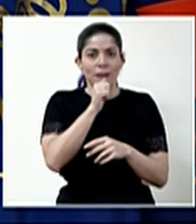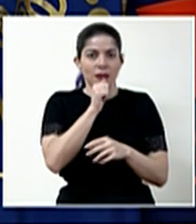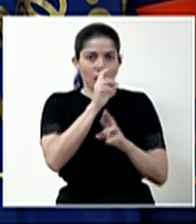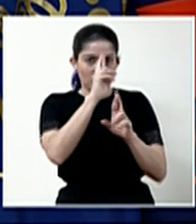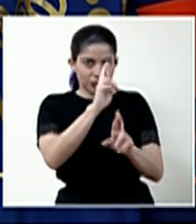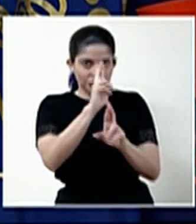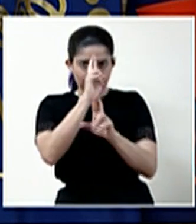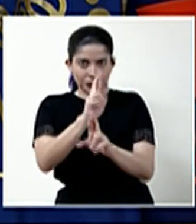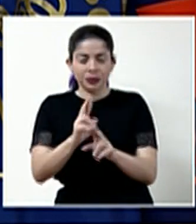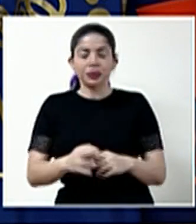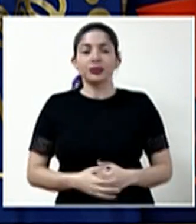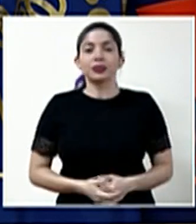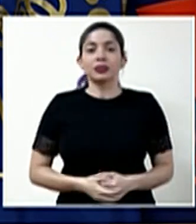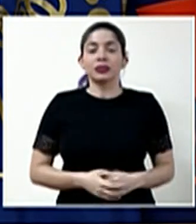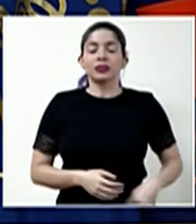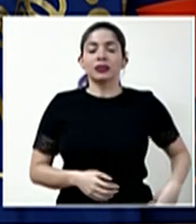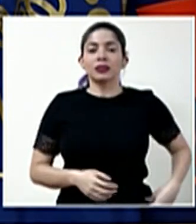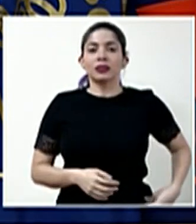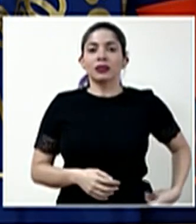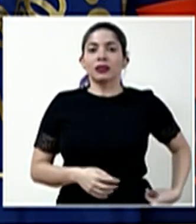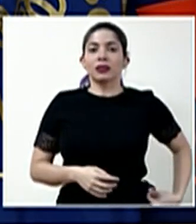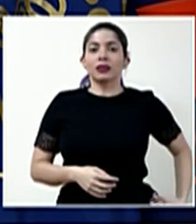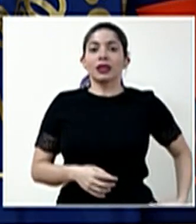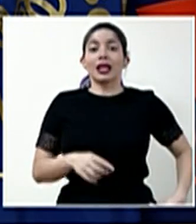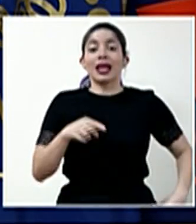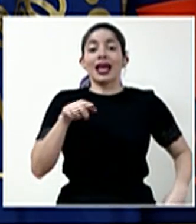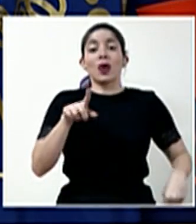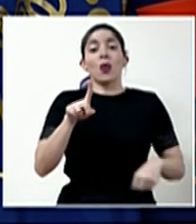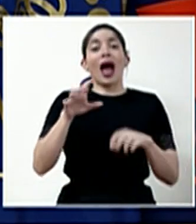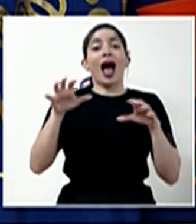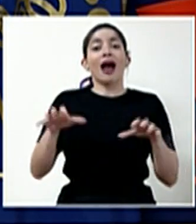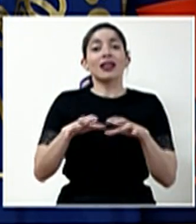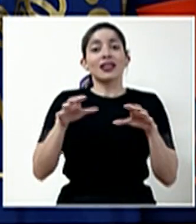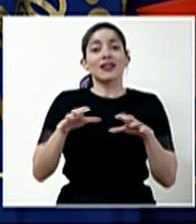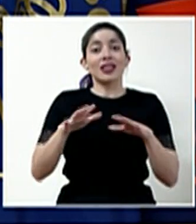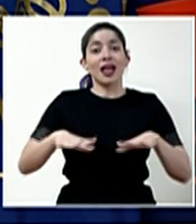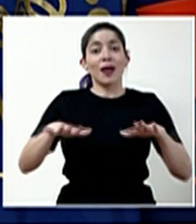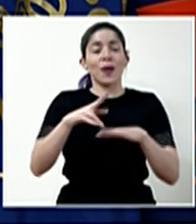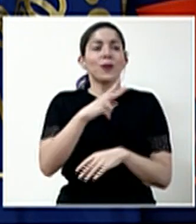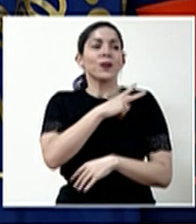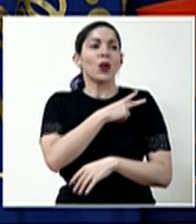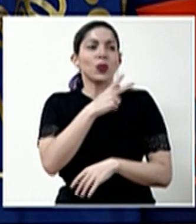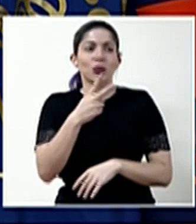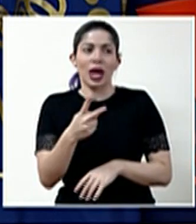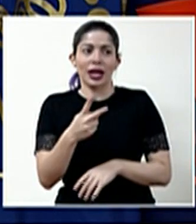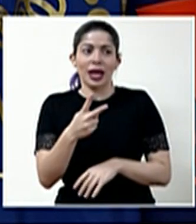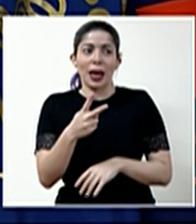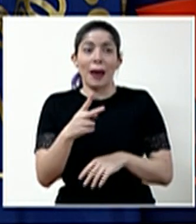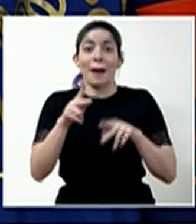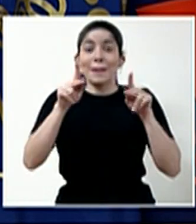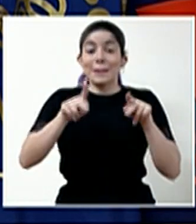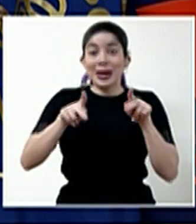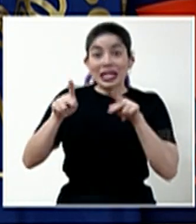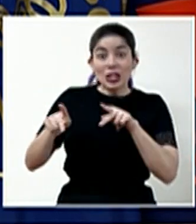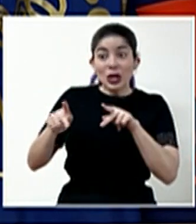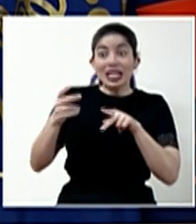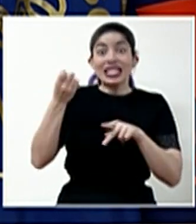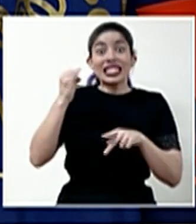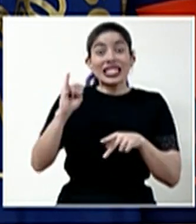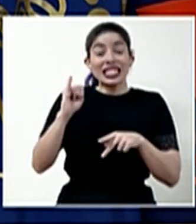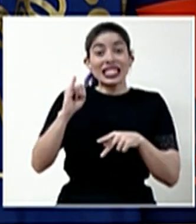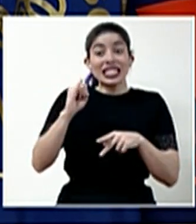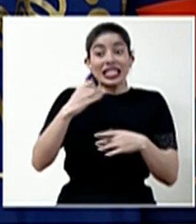privacidad. Esto es una actividad totalmente voluntaria. Las personas que estén interesadas,